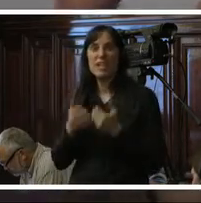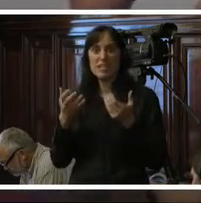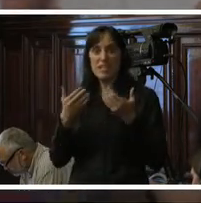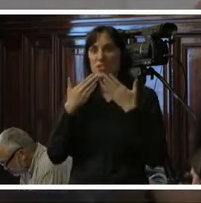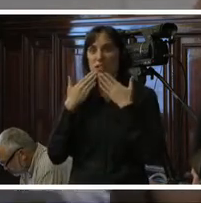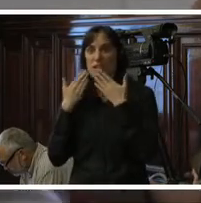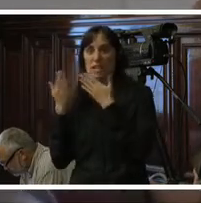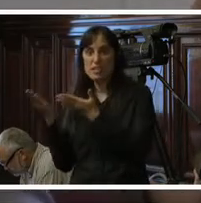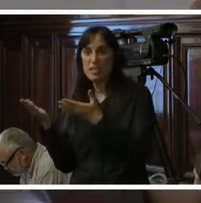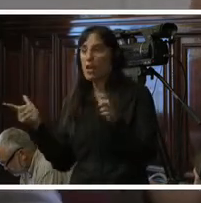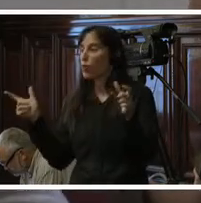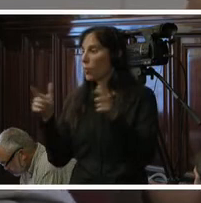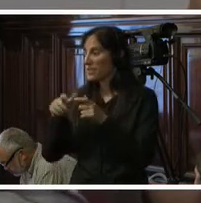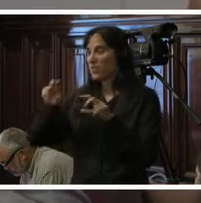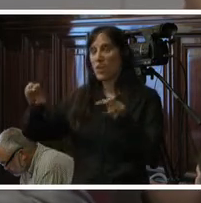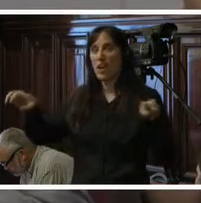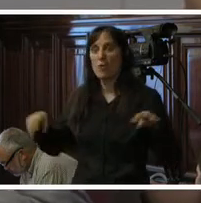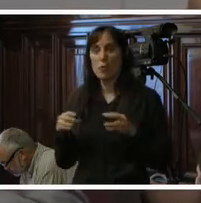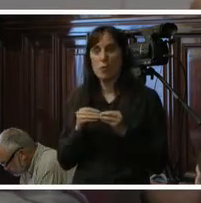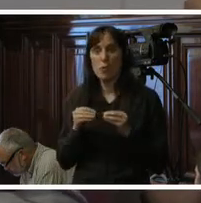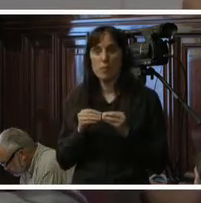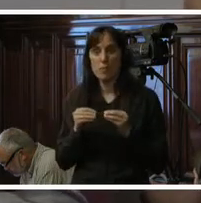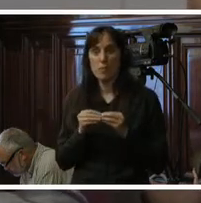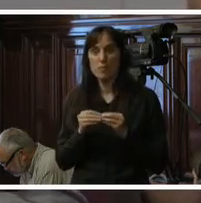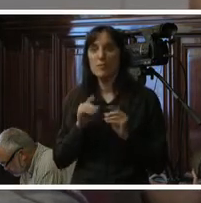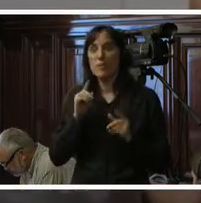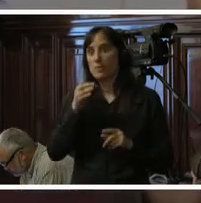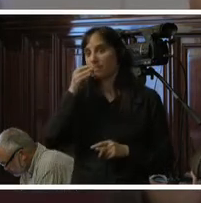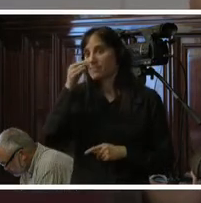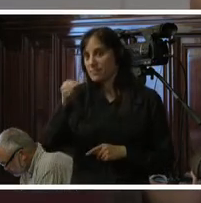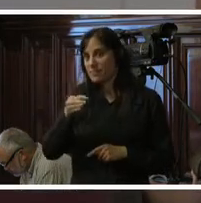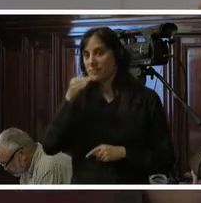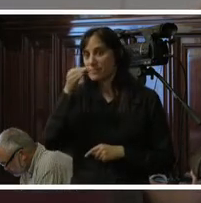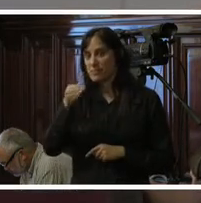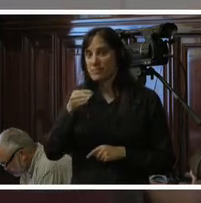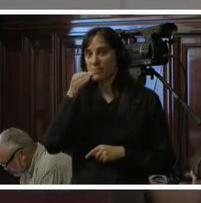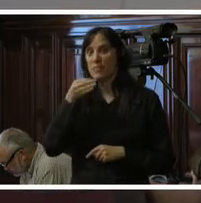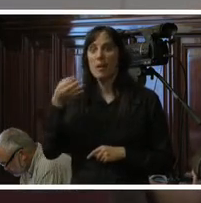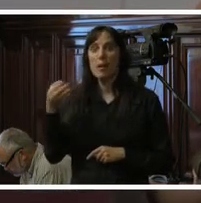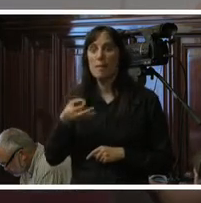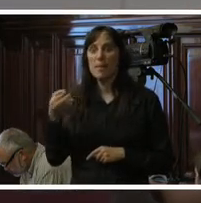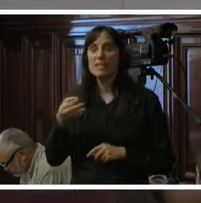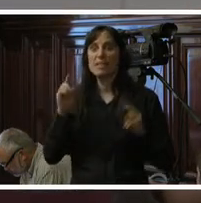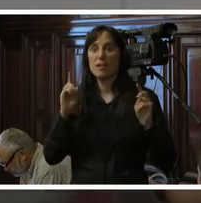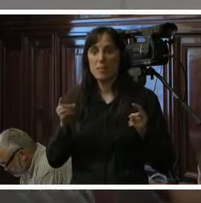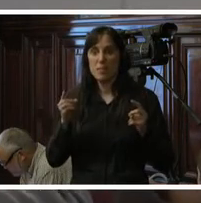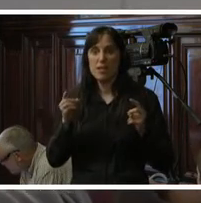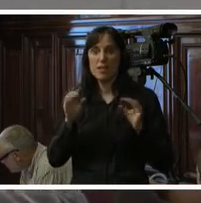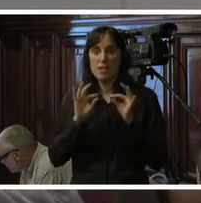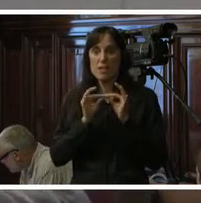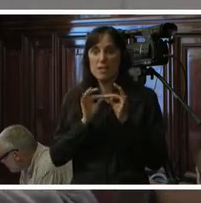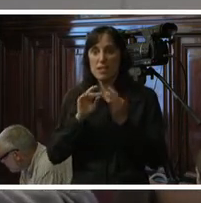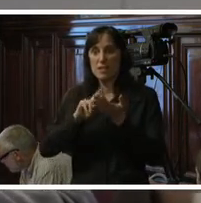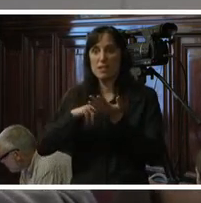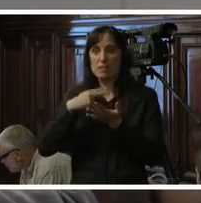agradecer a los comisionados a la relatora y en especial a los intérpretes a la